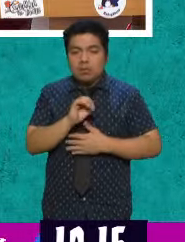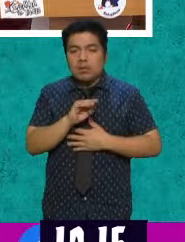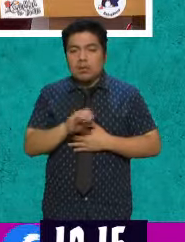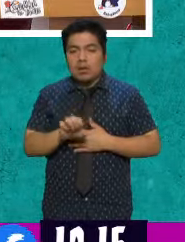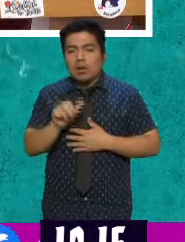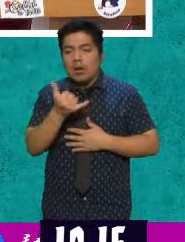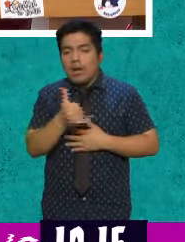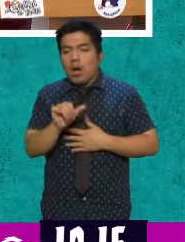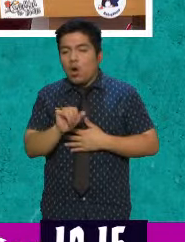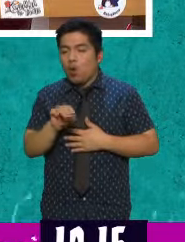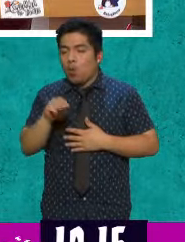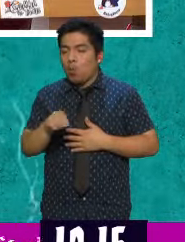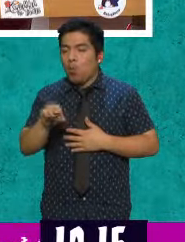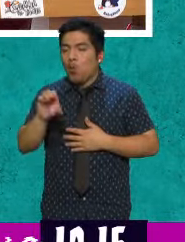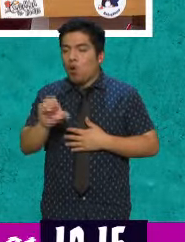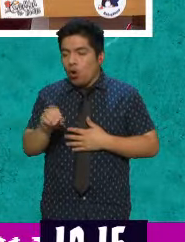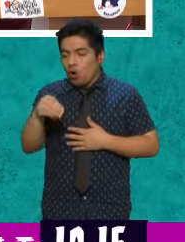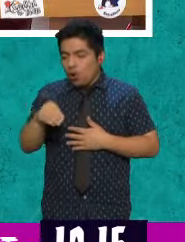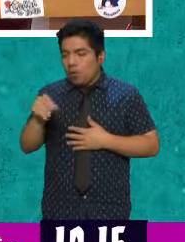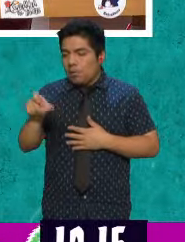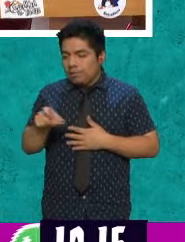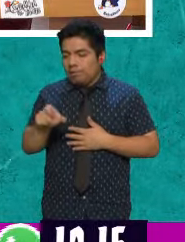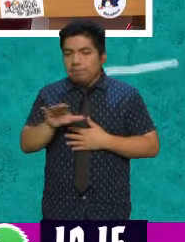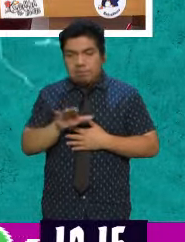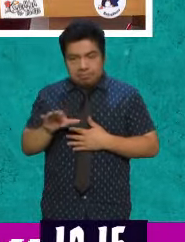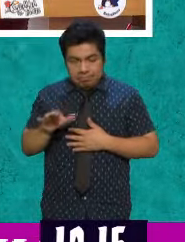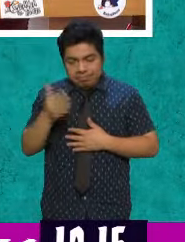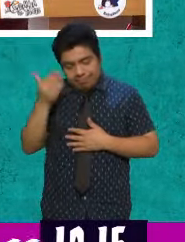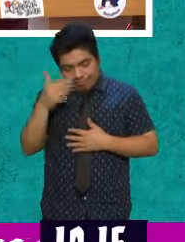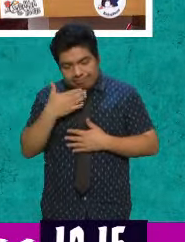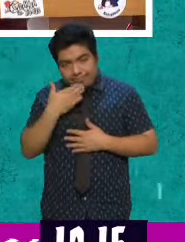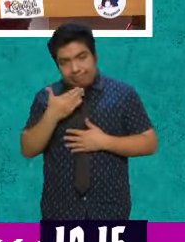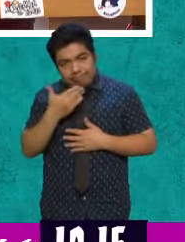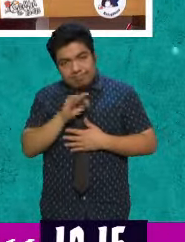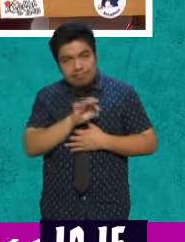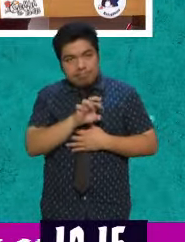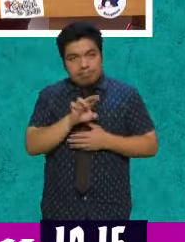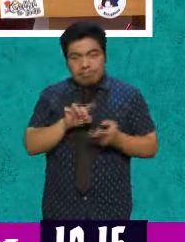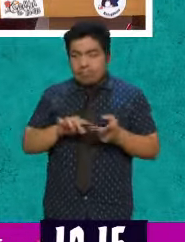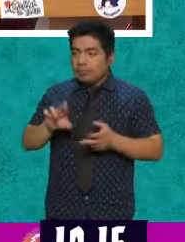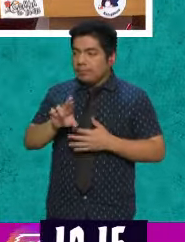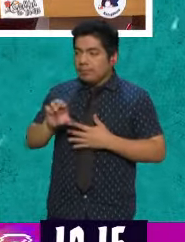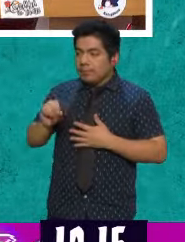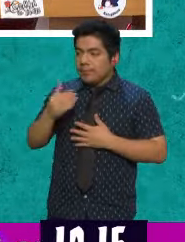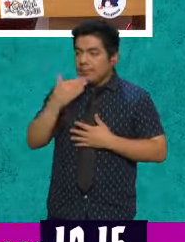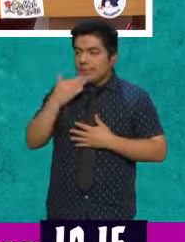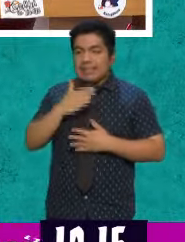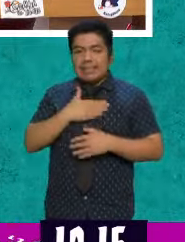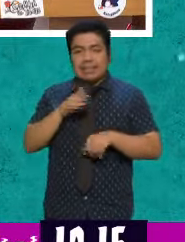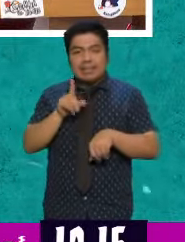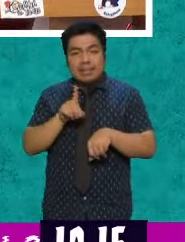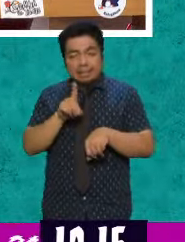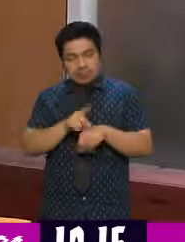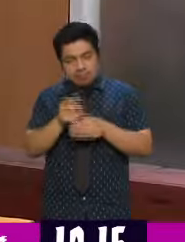.com.mx. A sus órdenes, Fer, a sus órdenes, Charro. Buenos días. Buenos días, por favor. Cuídate, qué lindo, mi